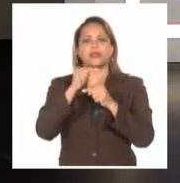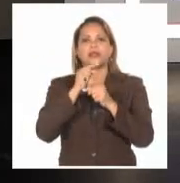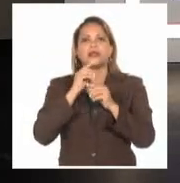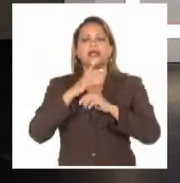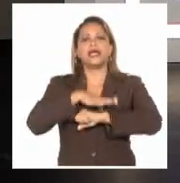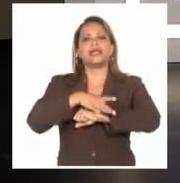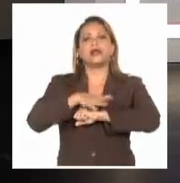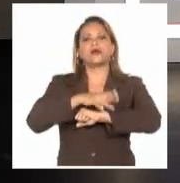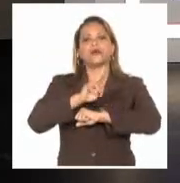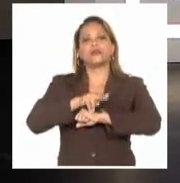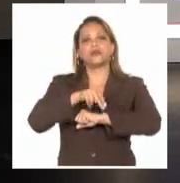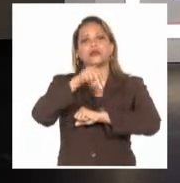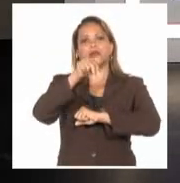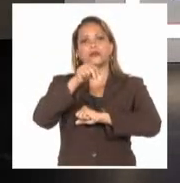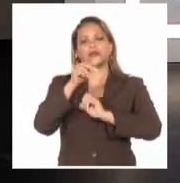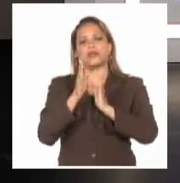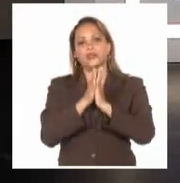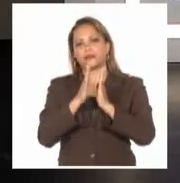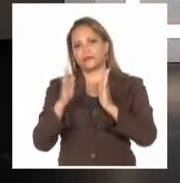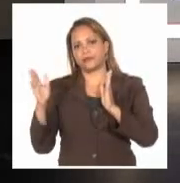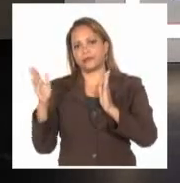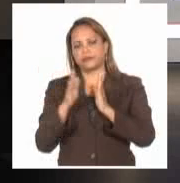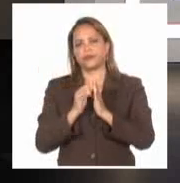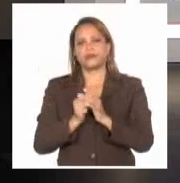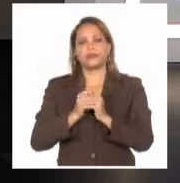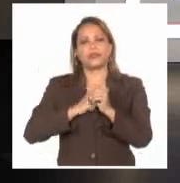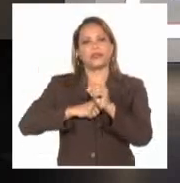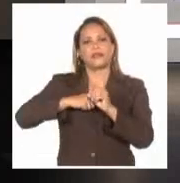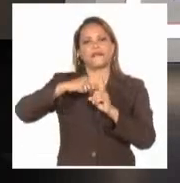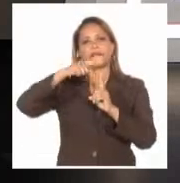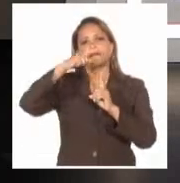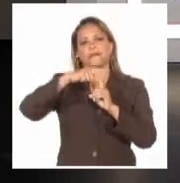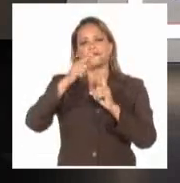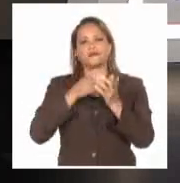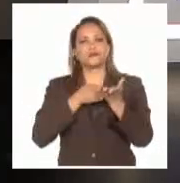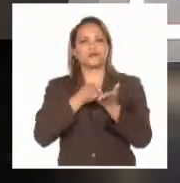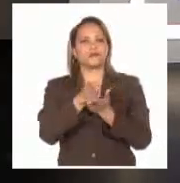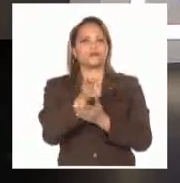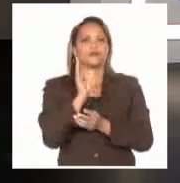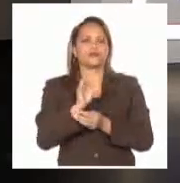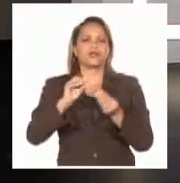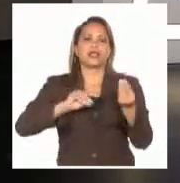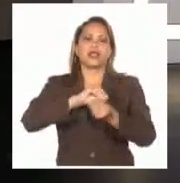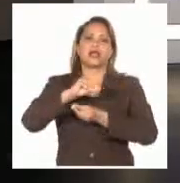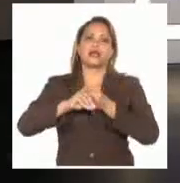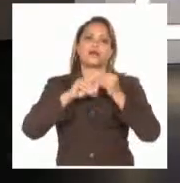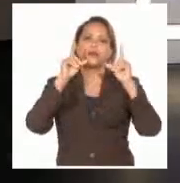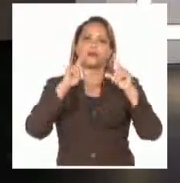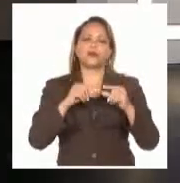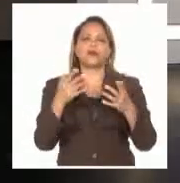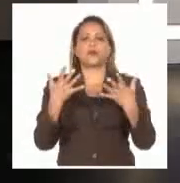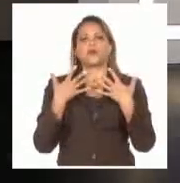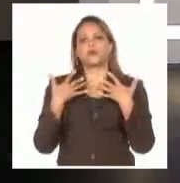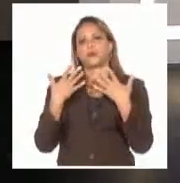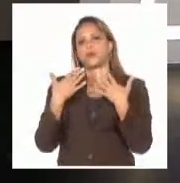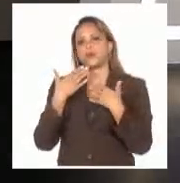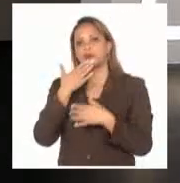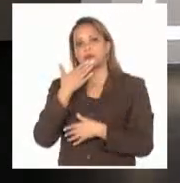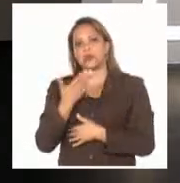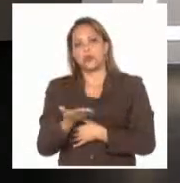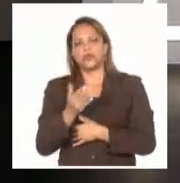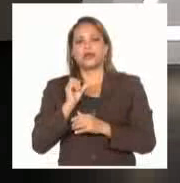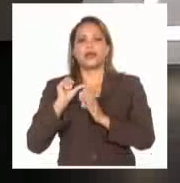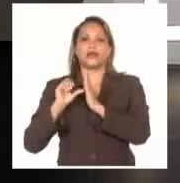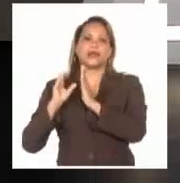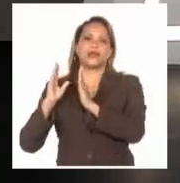costa norte del resto del país. Las temperaturas extremas se mantendrán con poca variación, un poco más frescas las máximas en la parte occidental